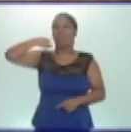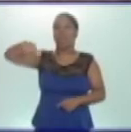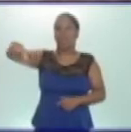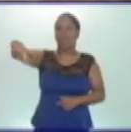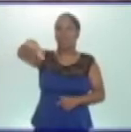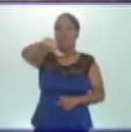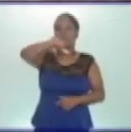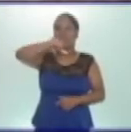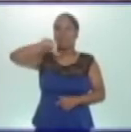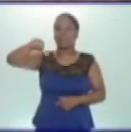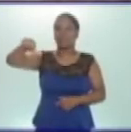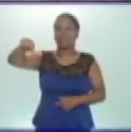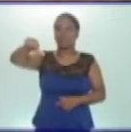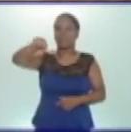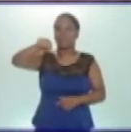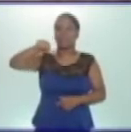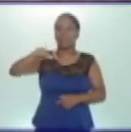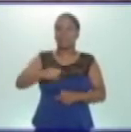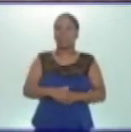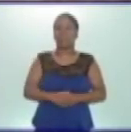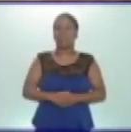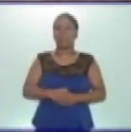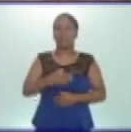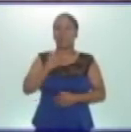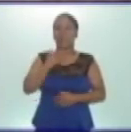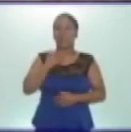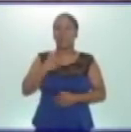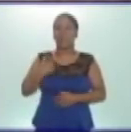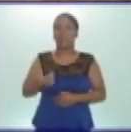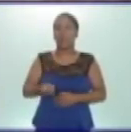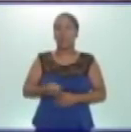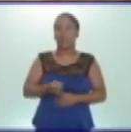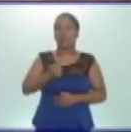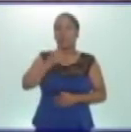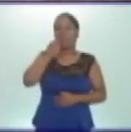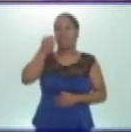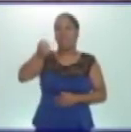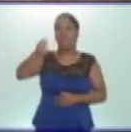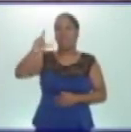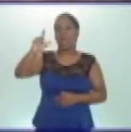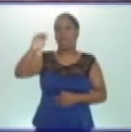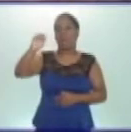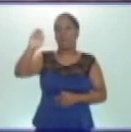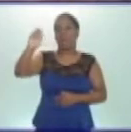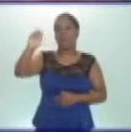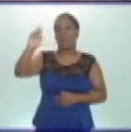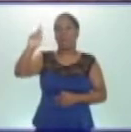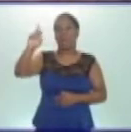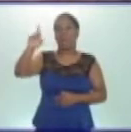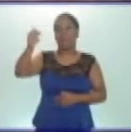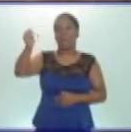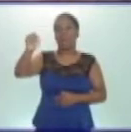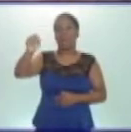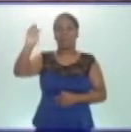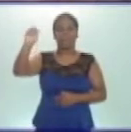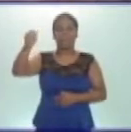oleaginosos, como las ricas almendras, avellanas y maní.